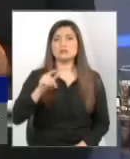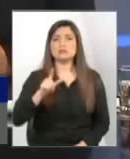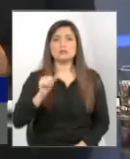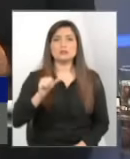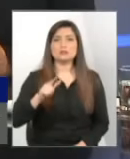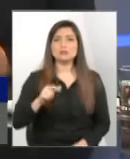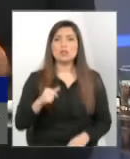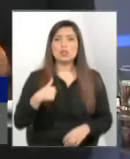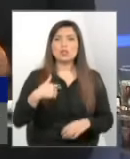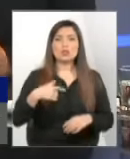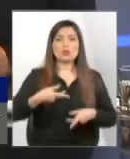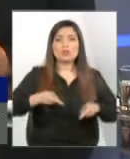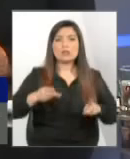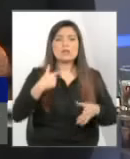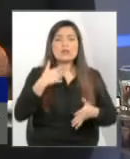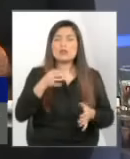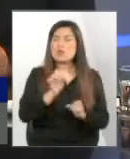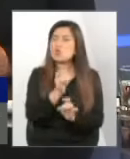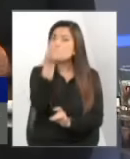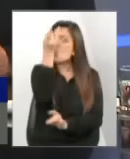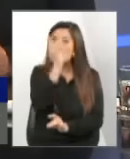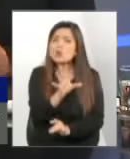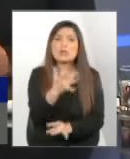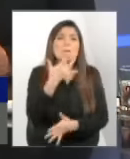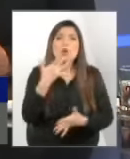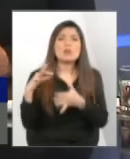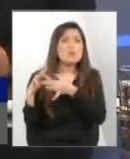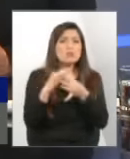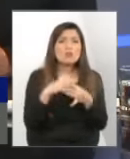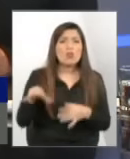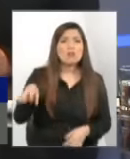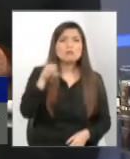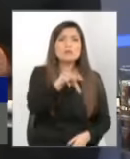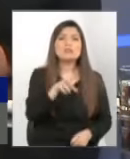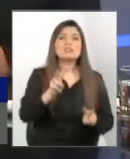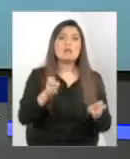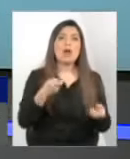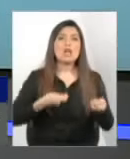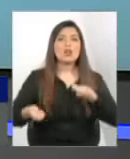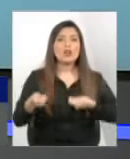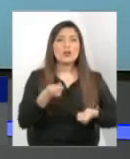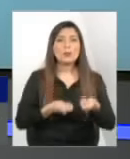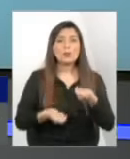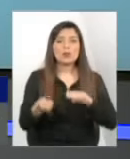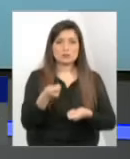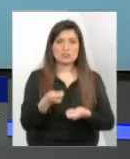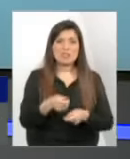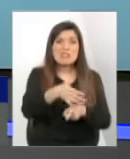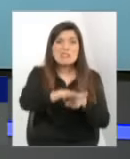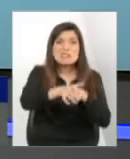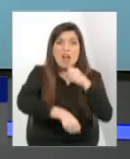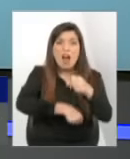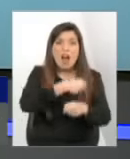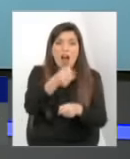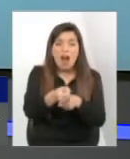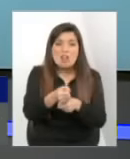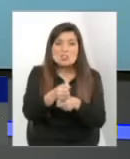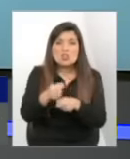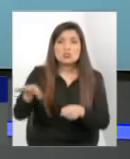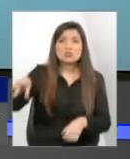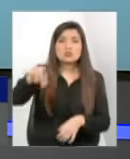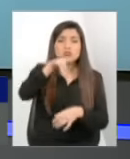Era derechamente, única y exclusivamente por temas económicos. Y te dejaron 15 años tan